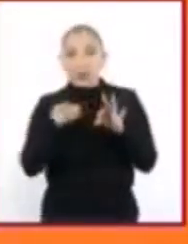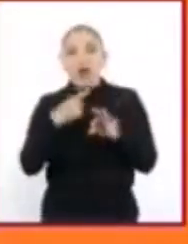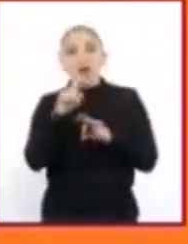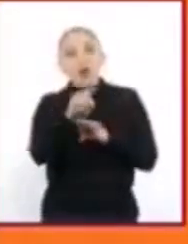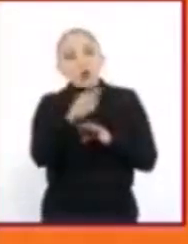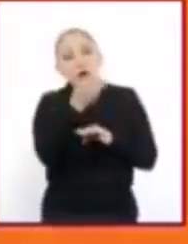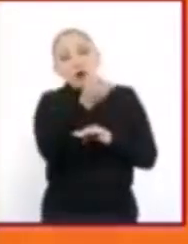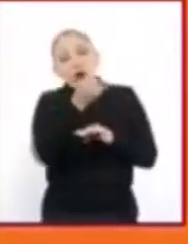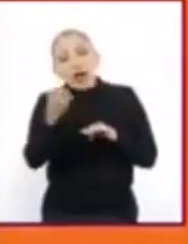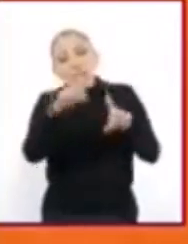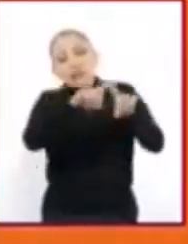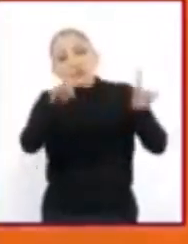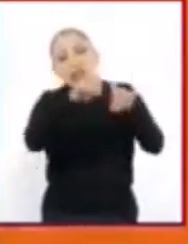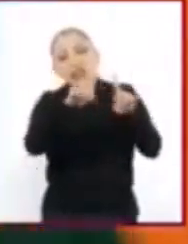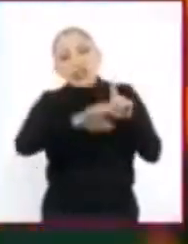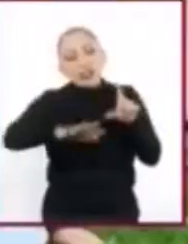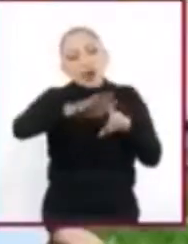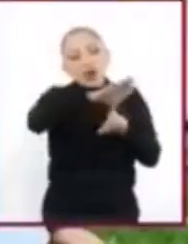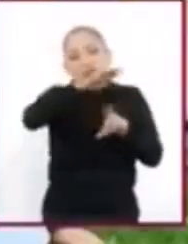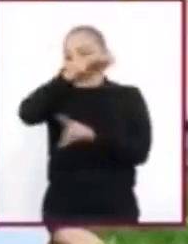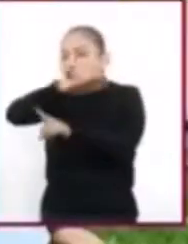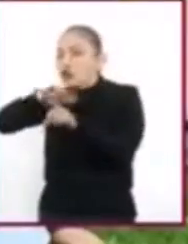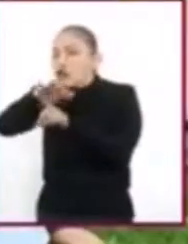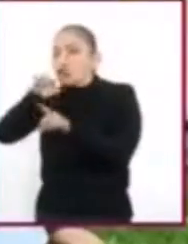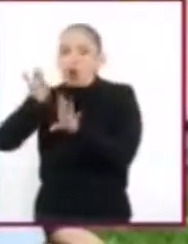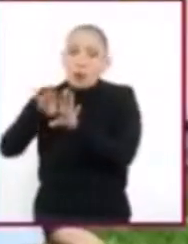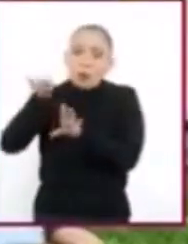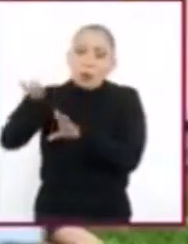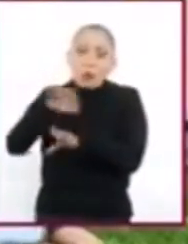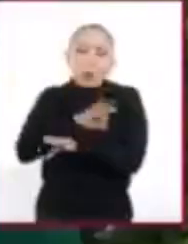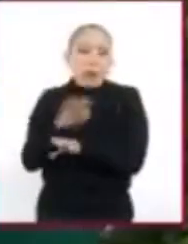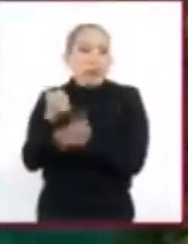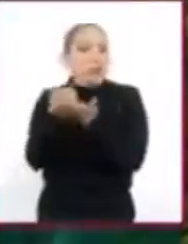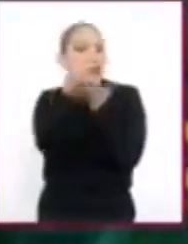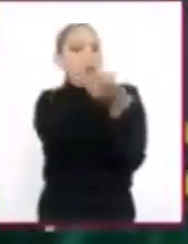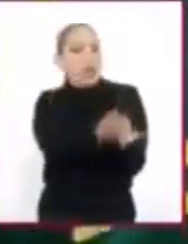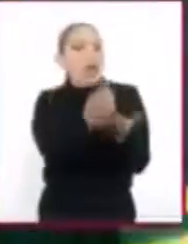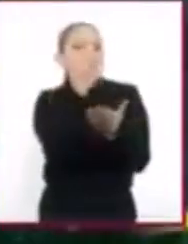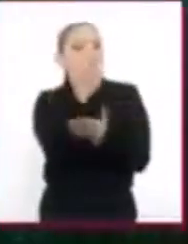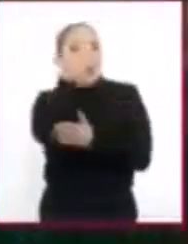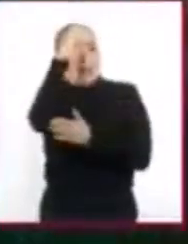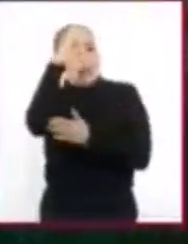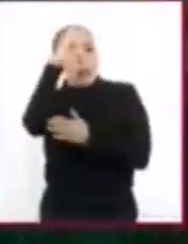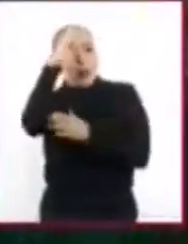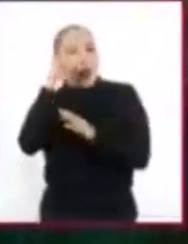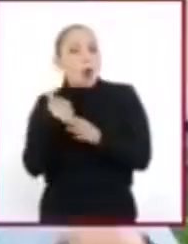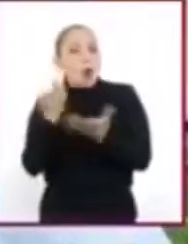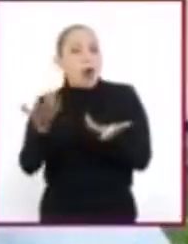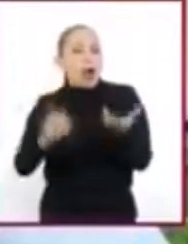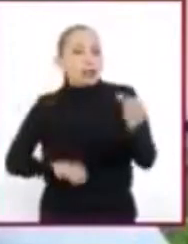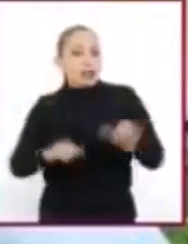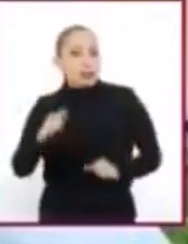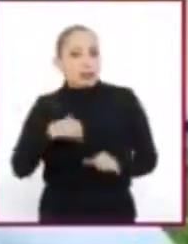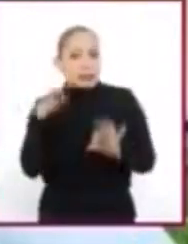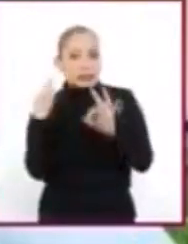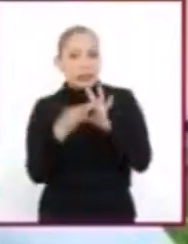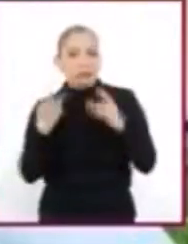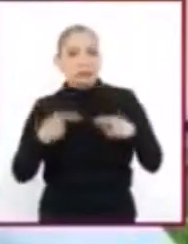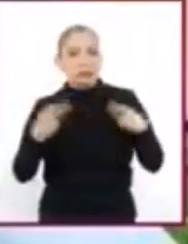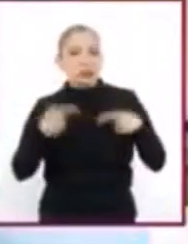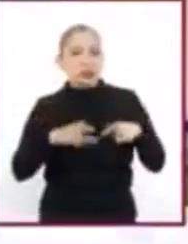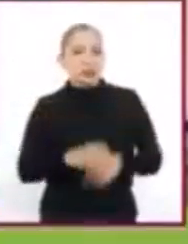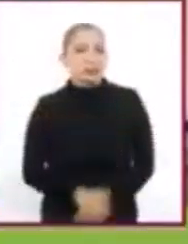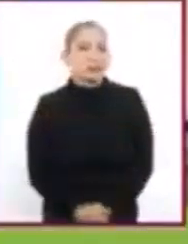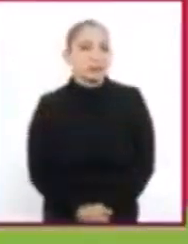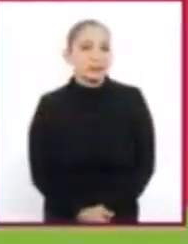configuración de los diferentes contextos y de cómo estos pueden favorecer un tipo de pensamiento y actuación concretos en los participantes.